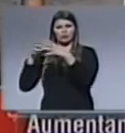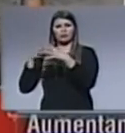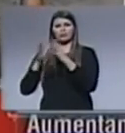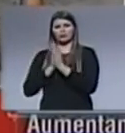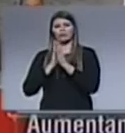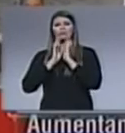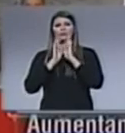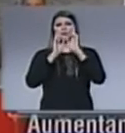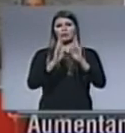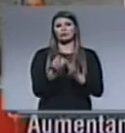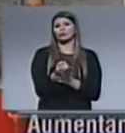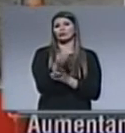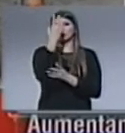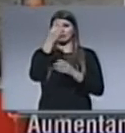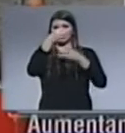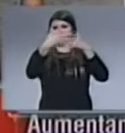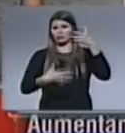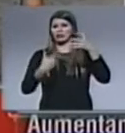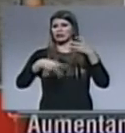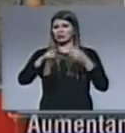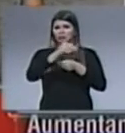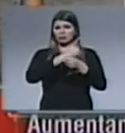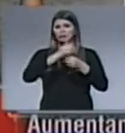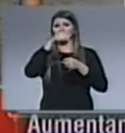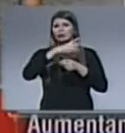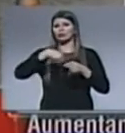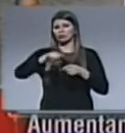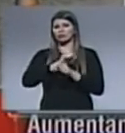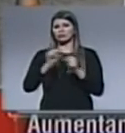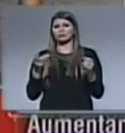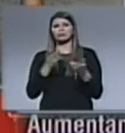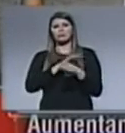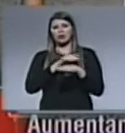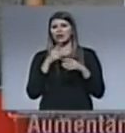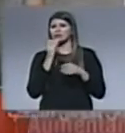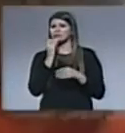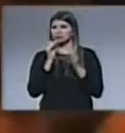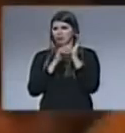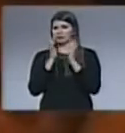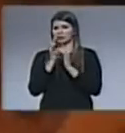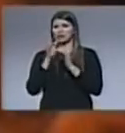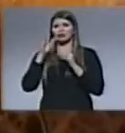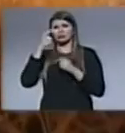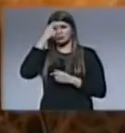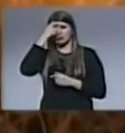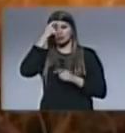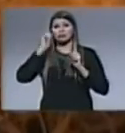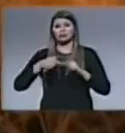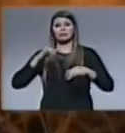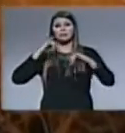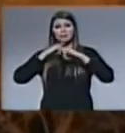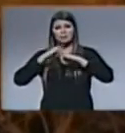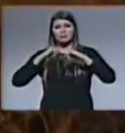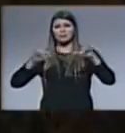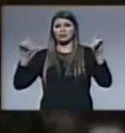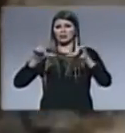nombramiento del nuevo gabinete de gobierno, haya mayor empatía hacia los seguidores de Jesús. Y la serie de televisión